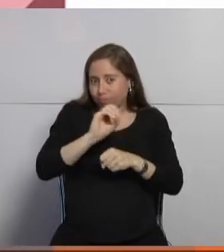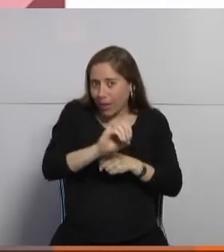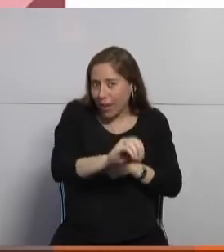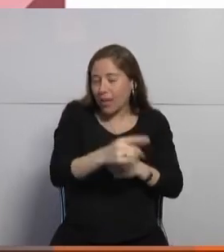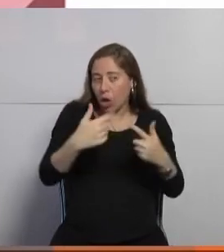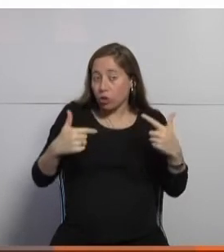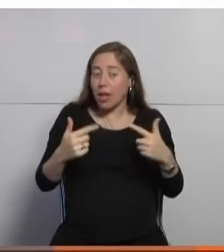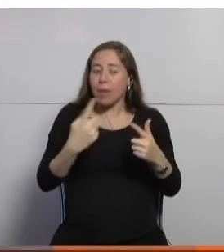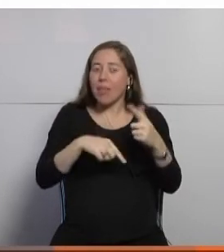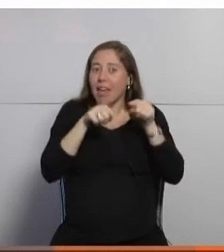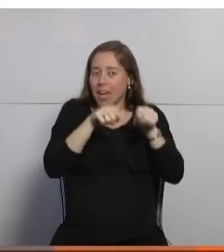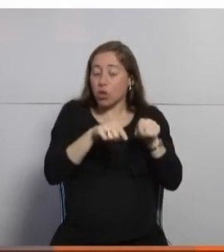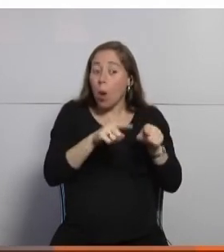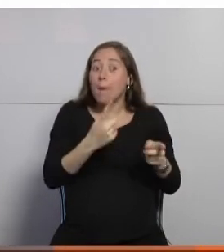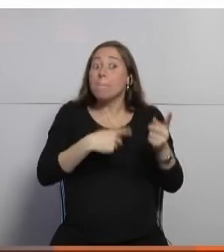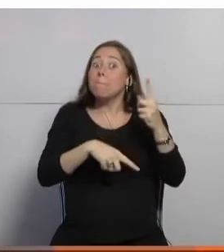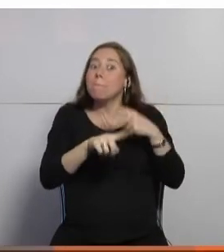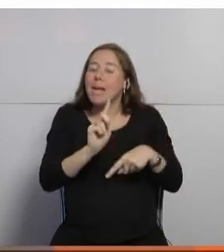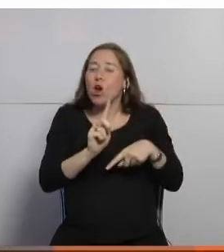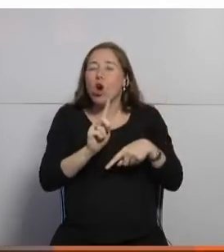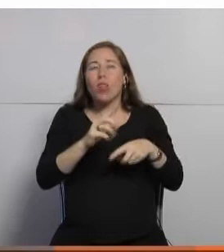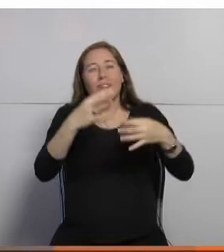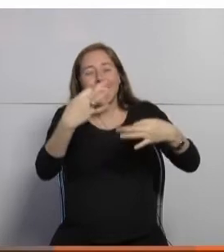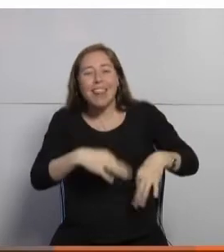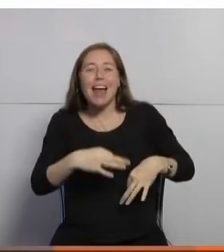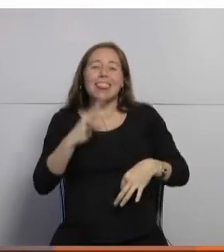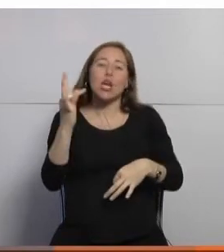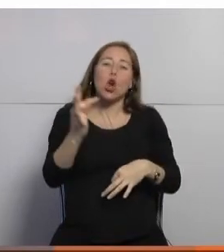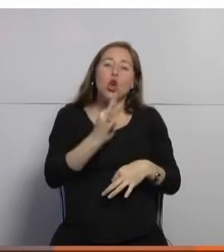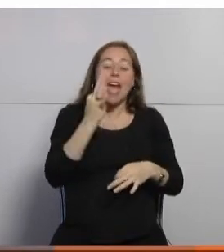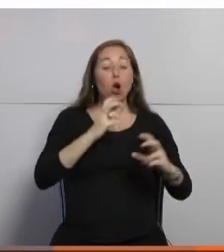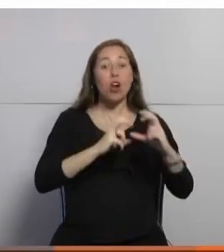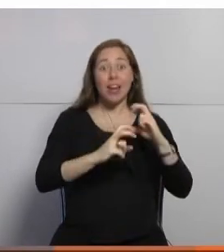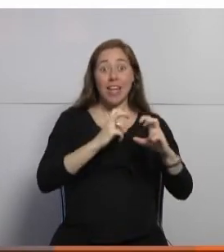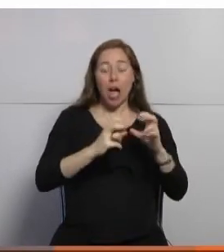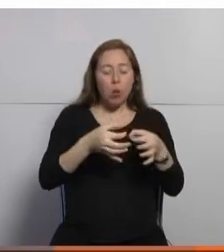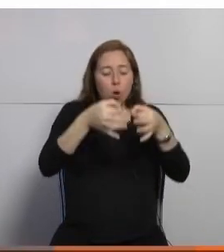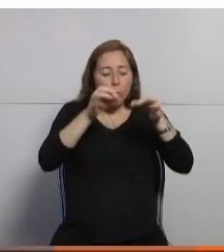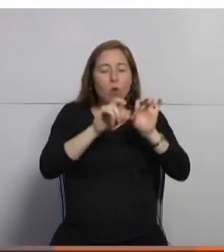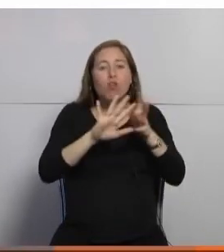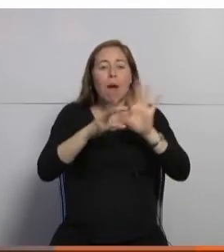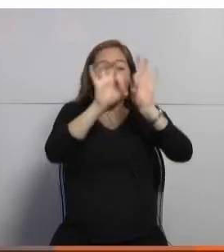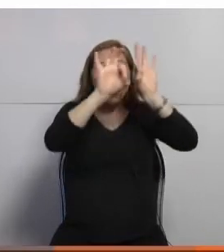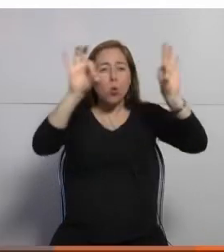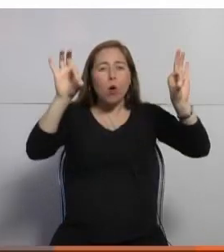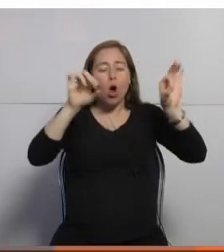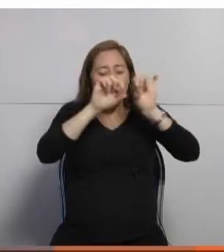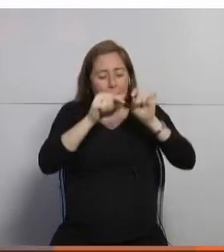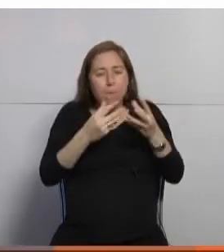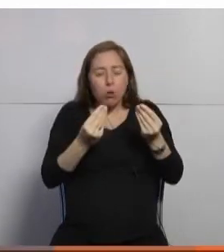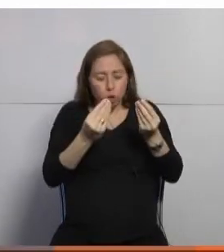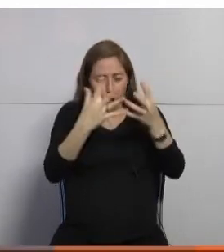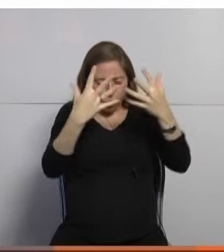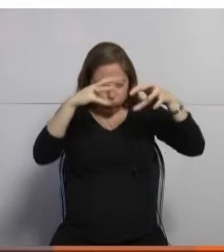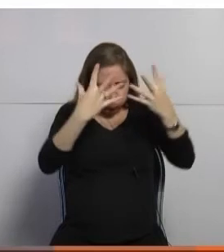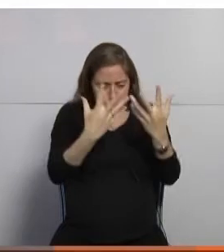pero se usa con tecnología de descarga eléctrica con tubos digamos que son contaminantes que